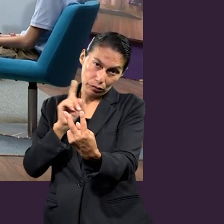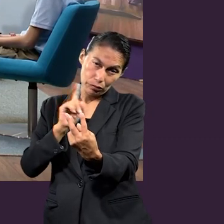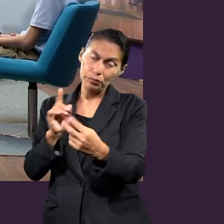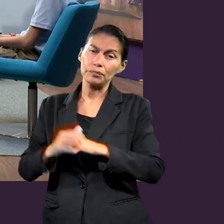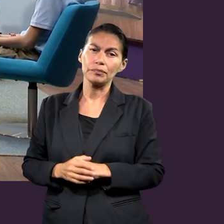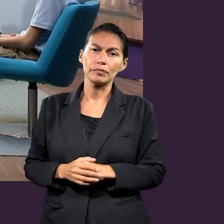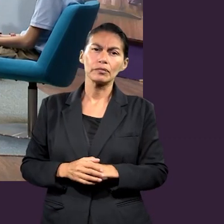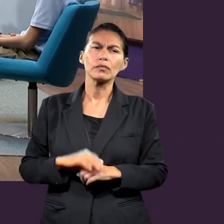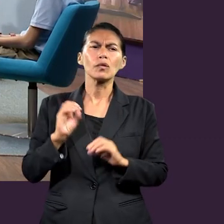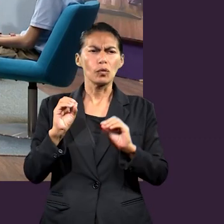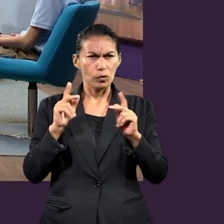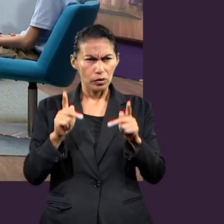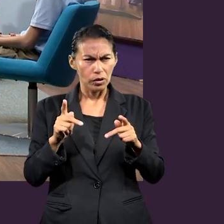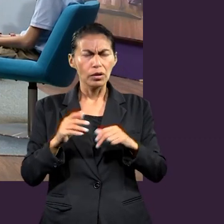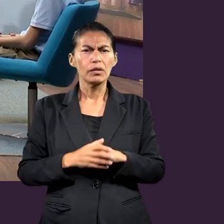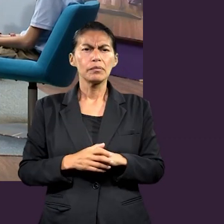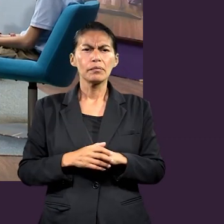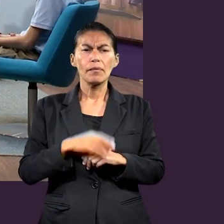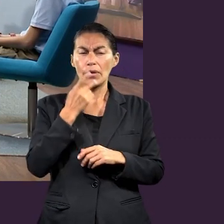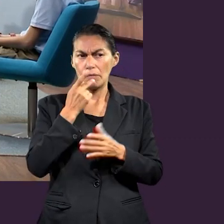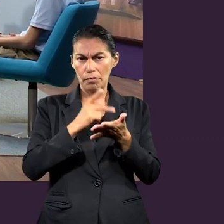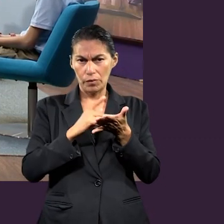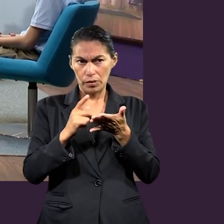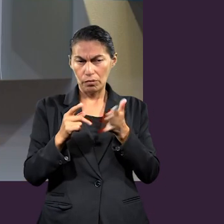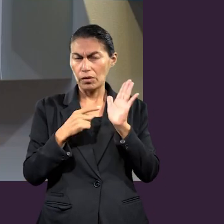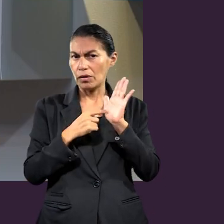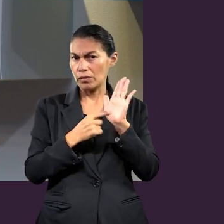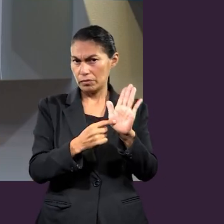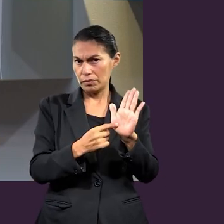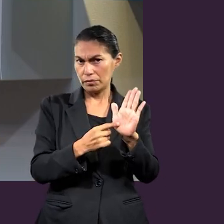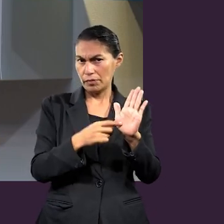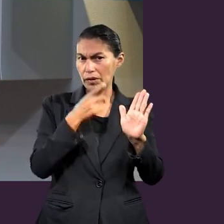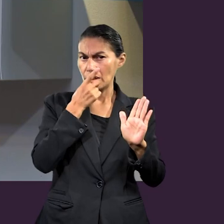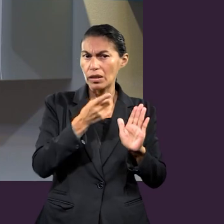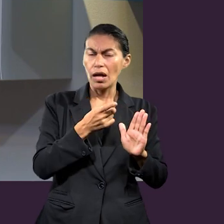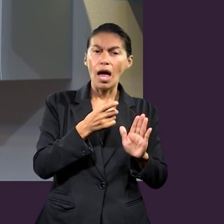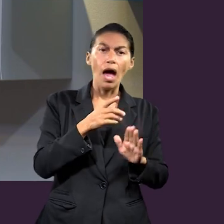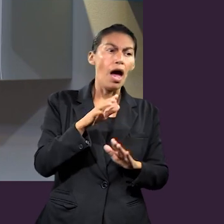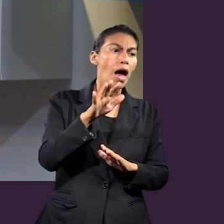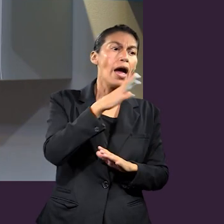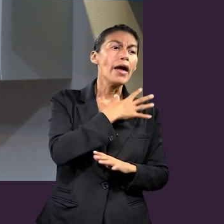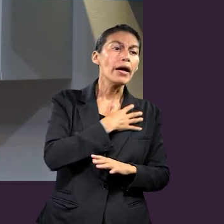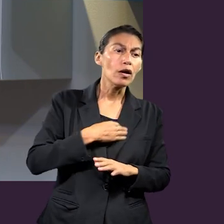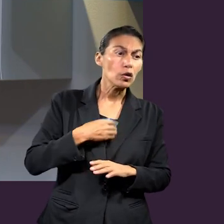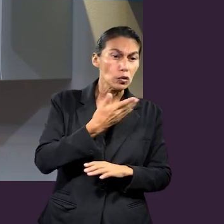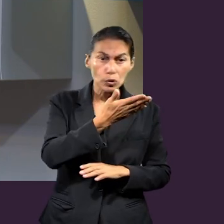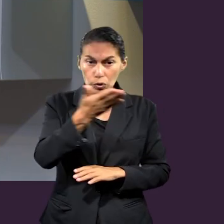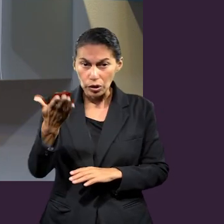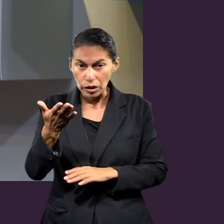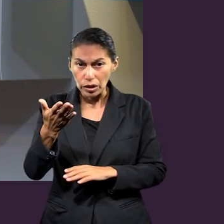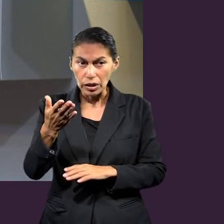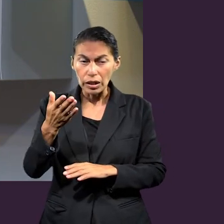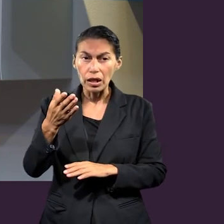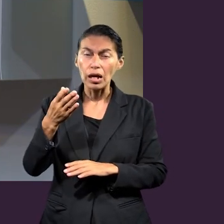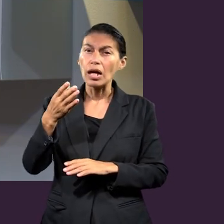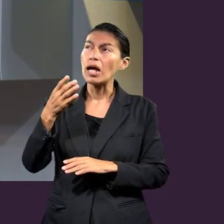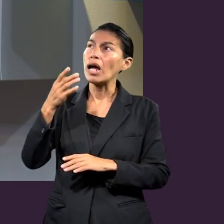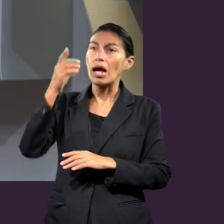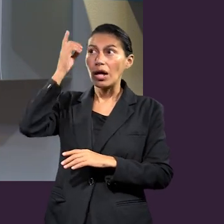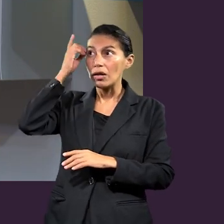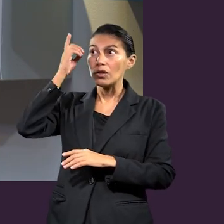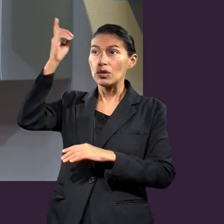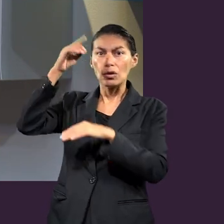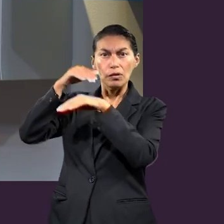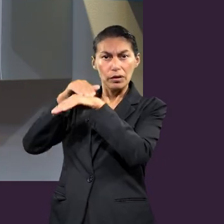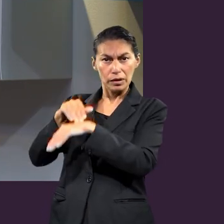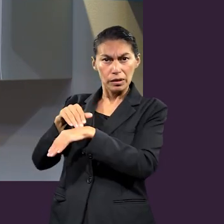Entonces, hay una conexión directa que hace Pablo aquí cuando dice, hijos, obedecer a vuestros padres en